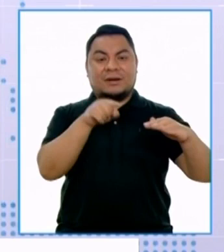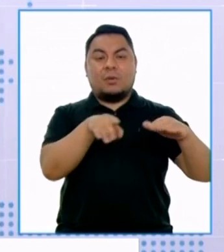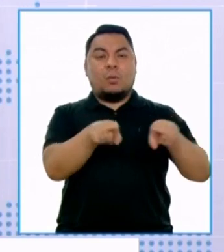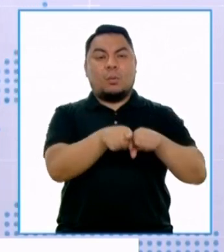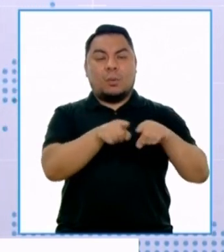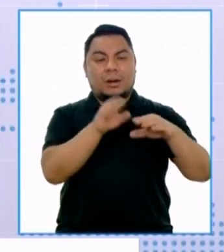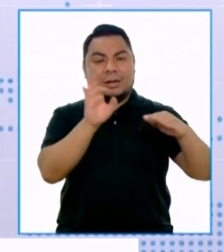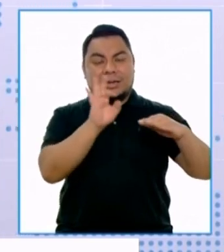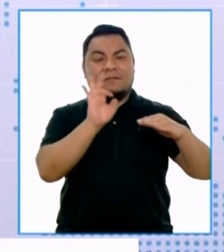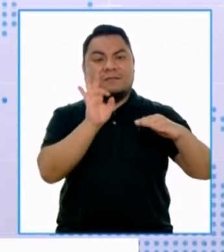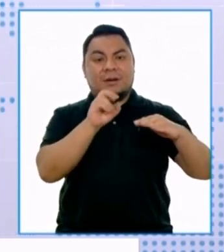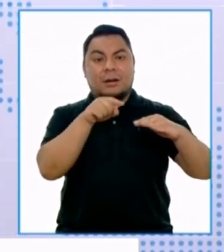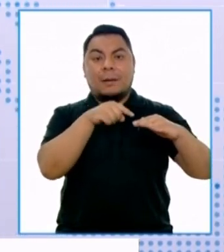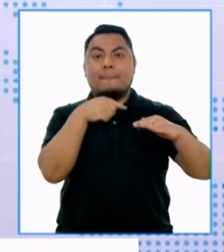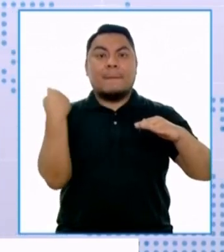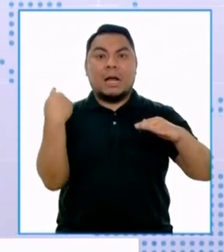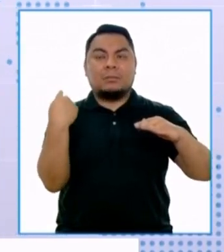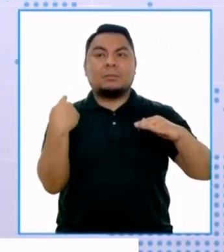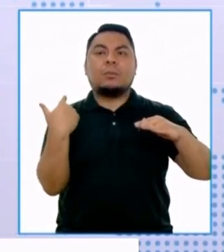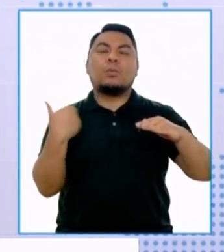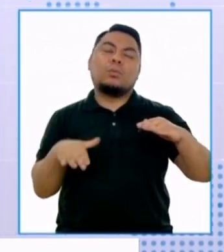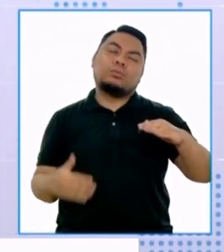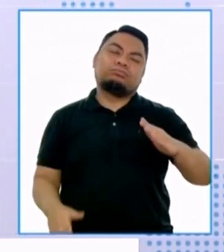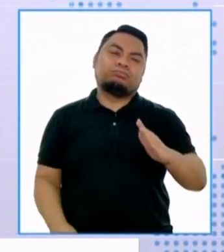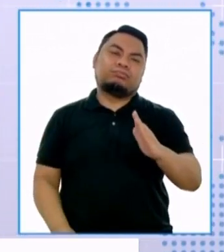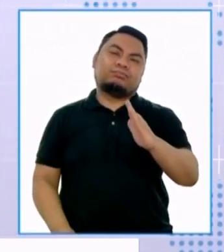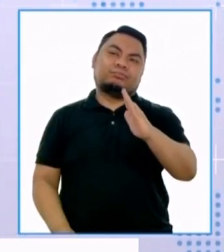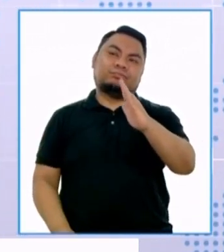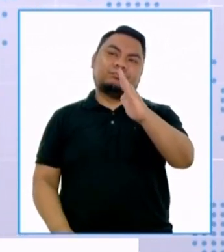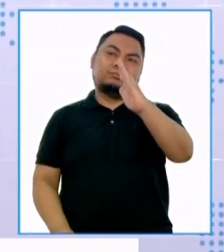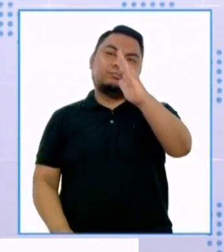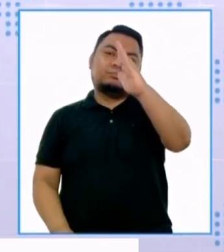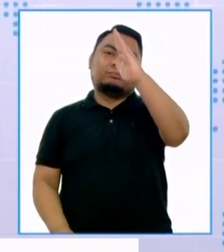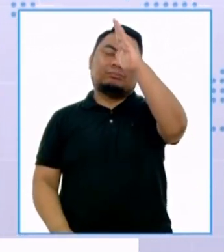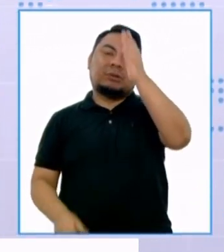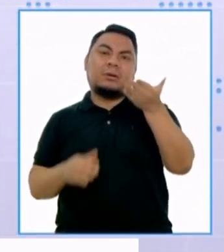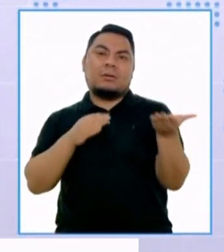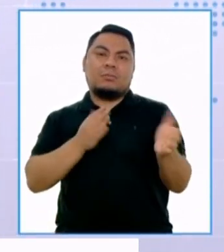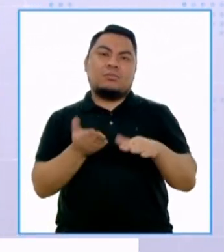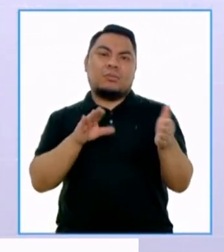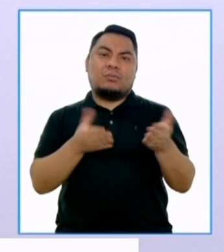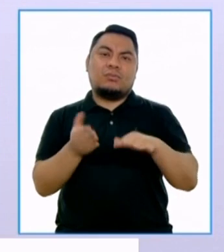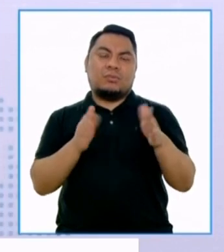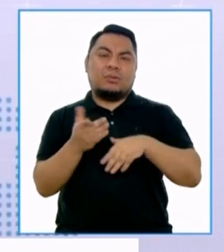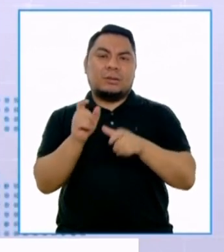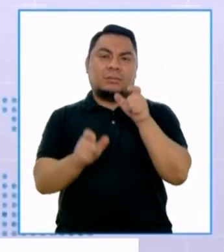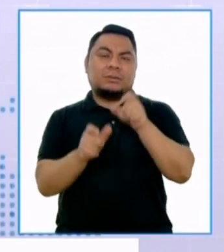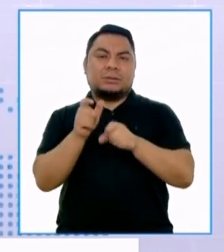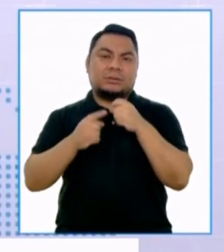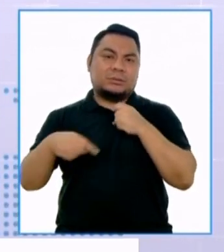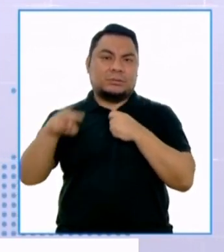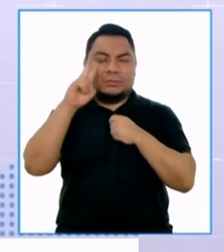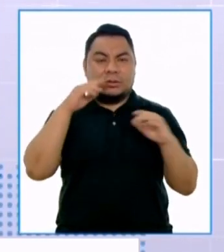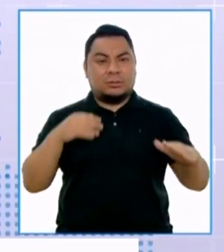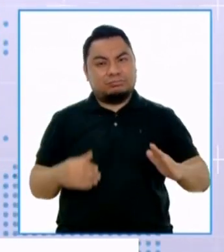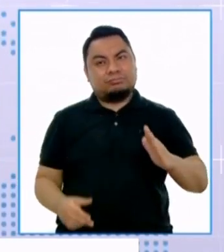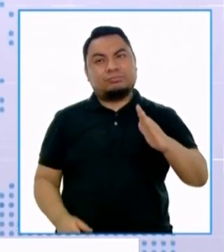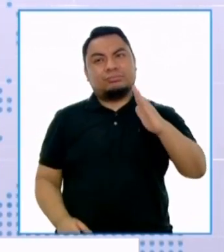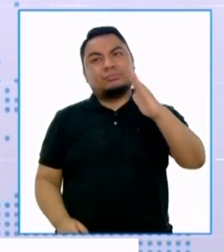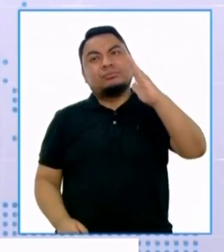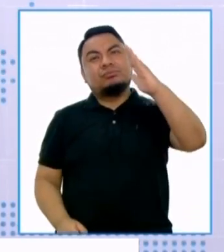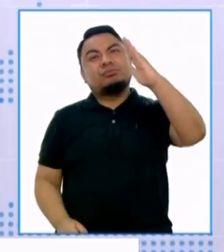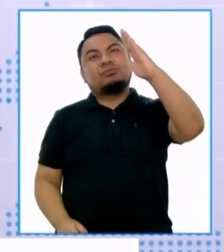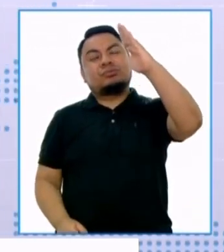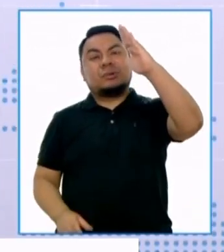de marzo comienza a ascender. Vemos igualmente dos zonas más prominentes que corresponden a los dos